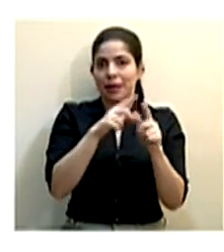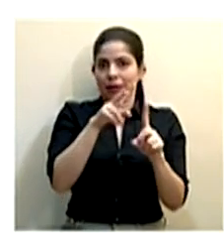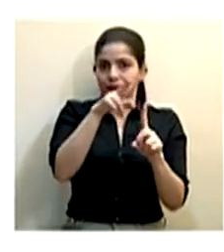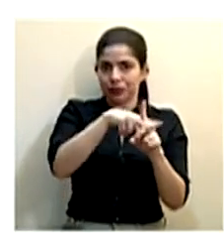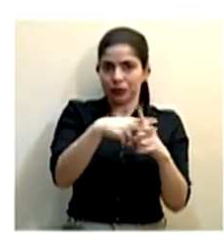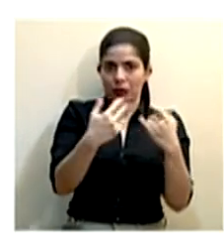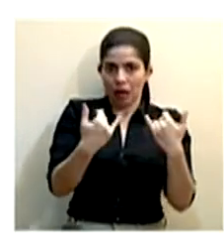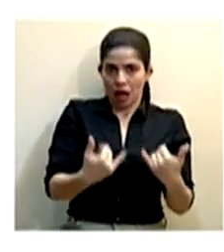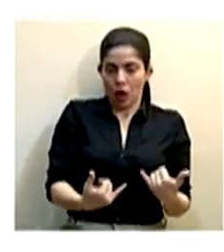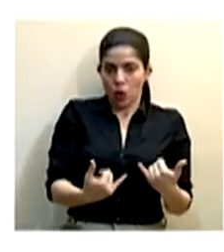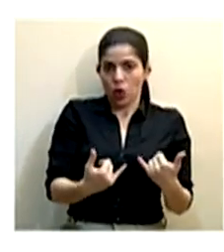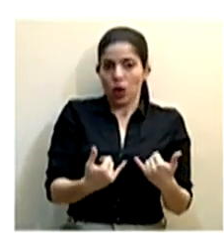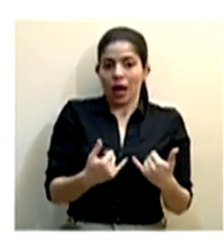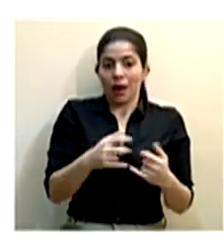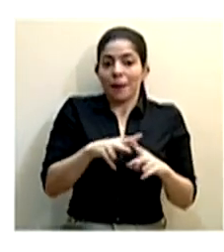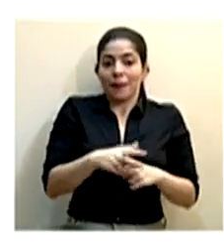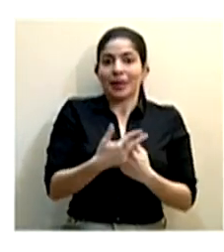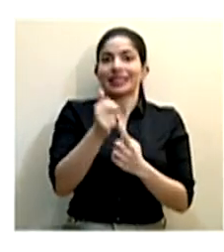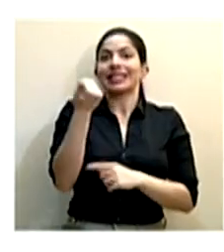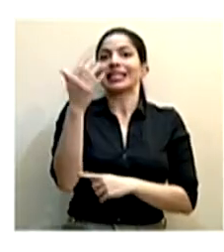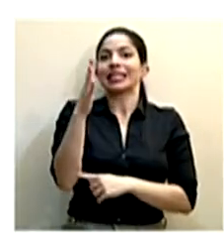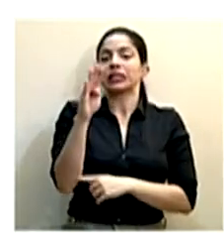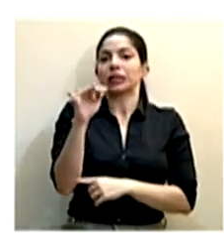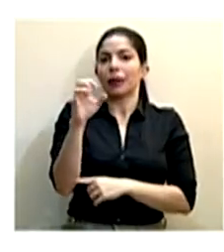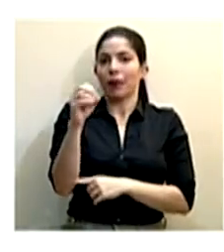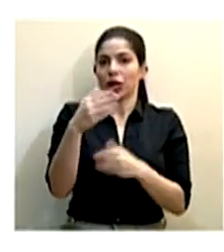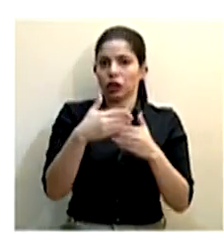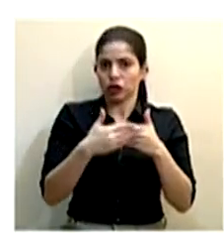estamos tomando a partir del 15 de mayo.